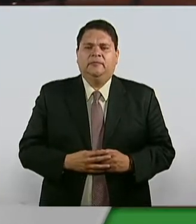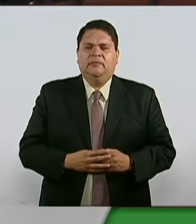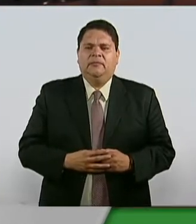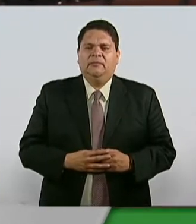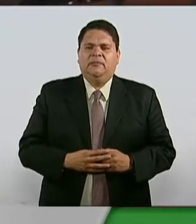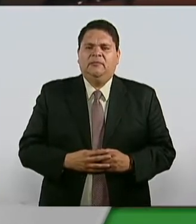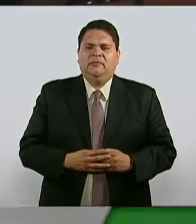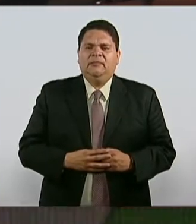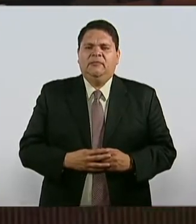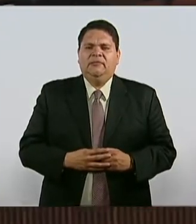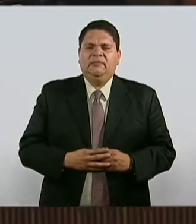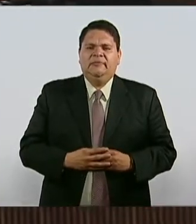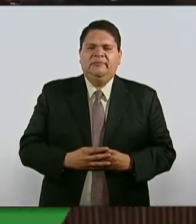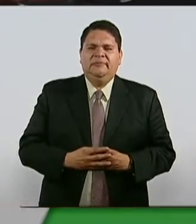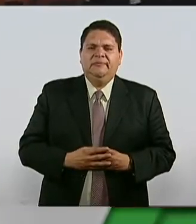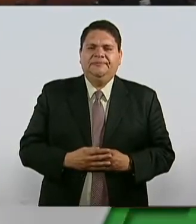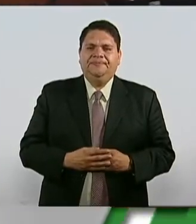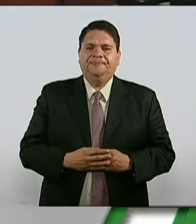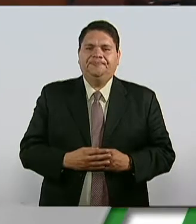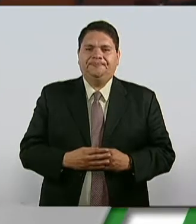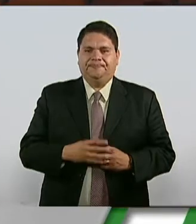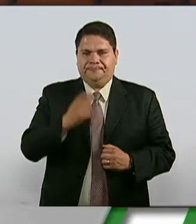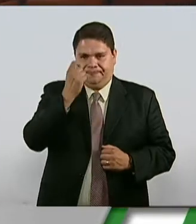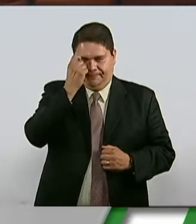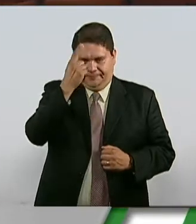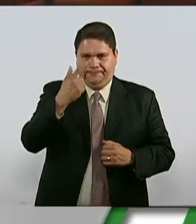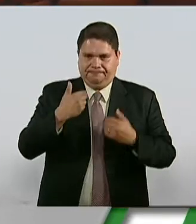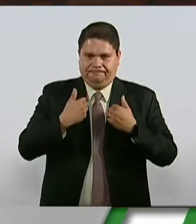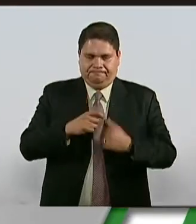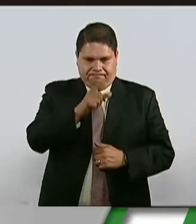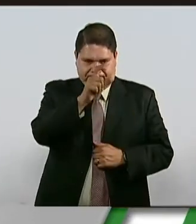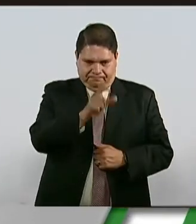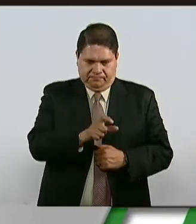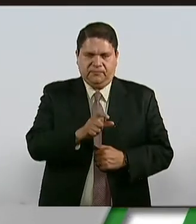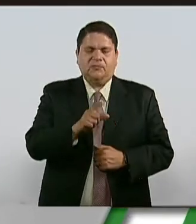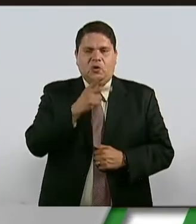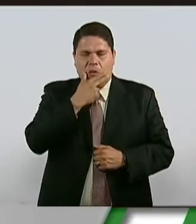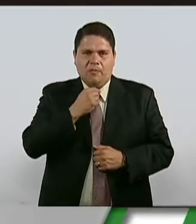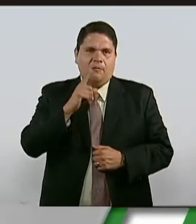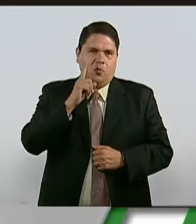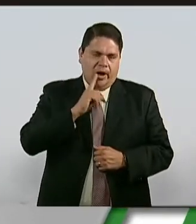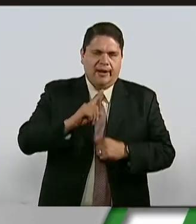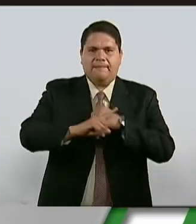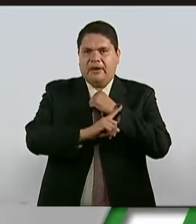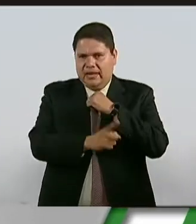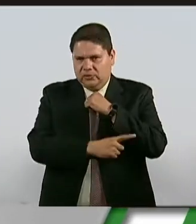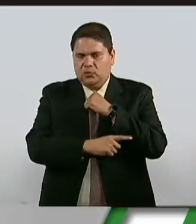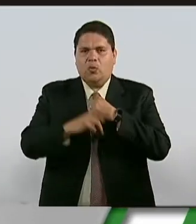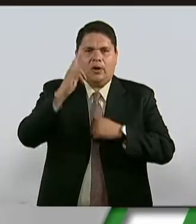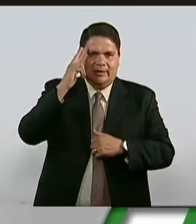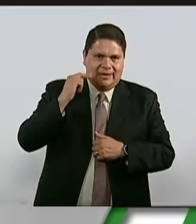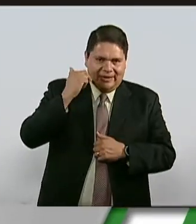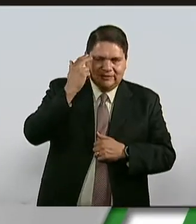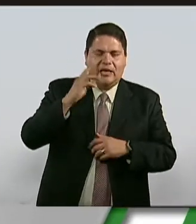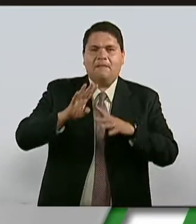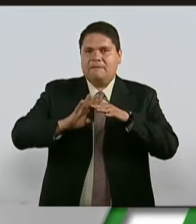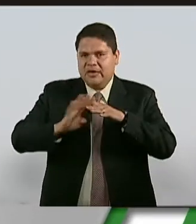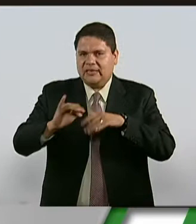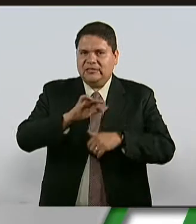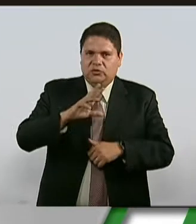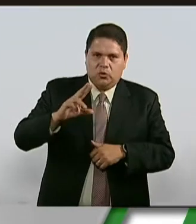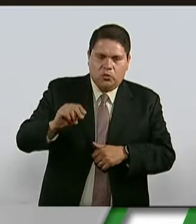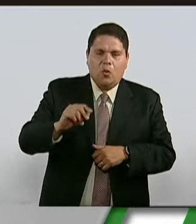La propuesta consiste en reconocer al género, al color de piel, al embarazo, la situación migratoria, la